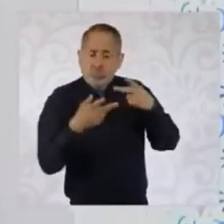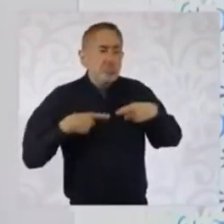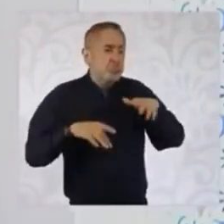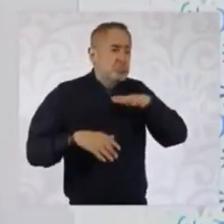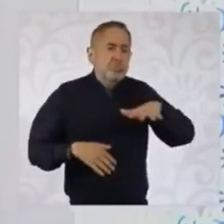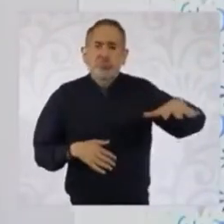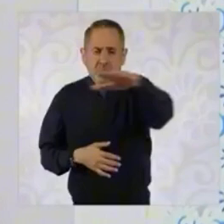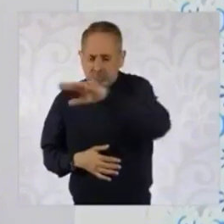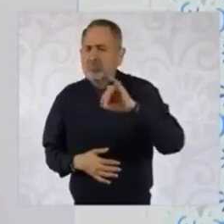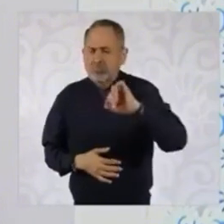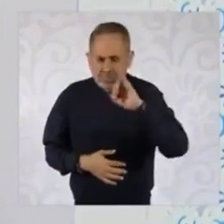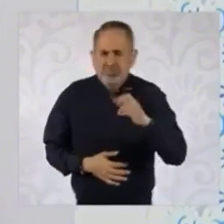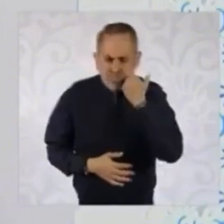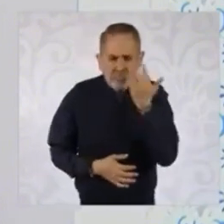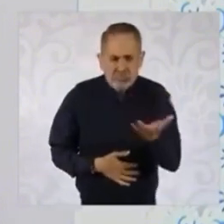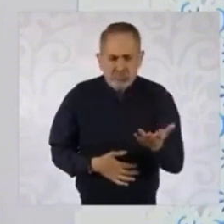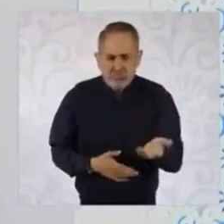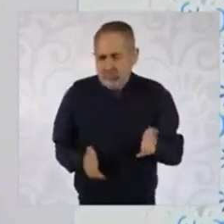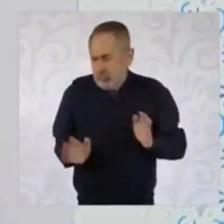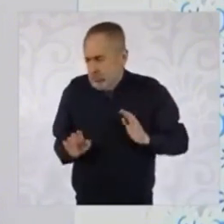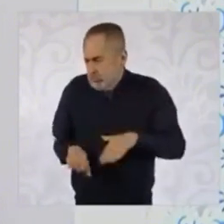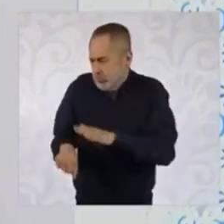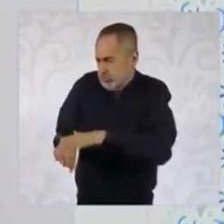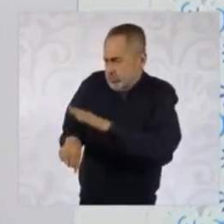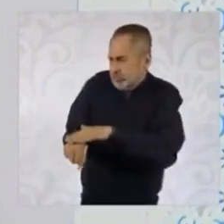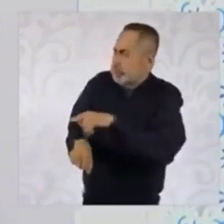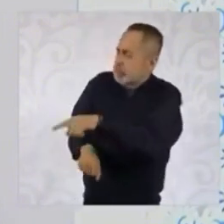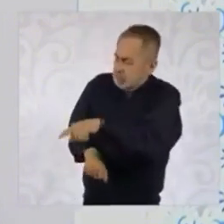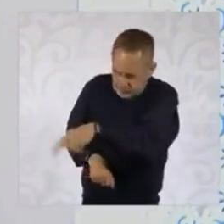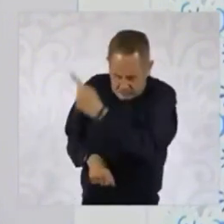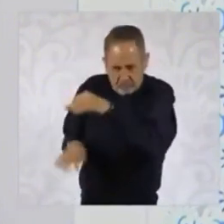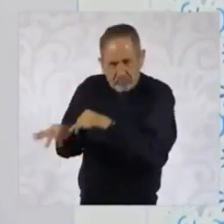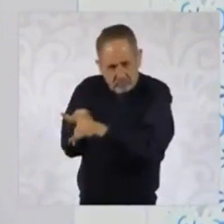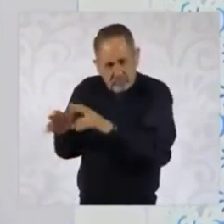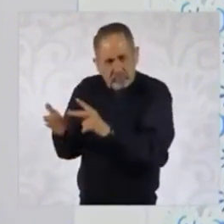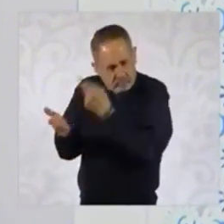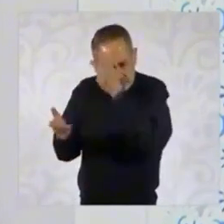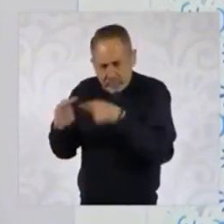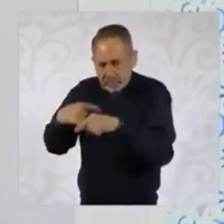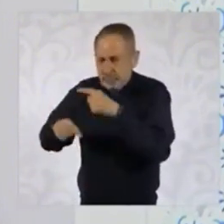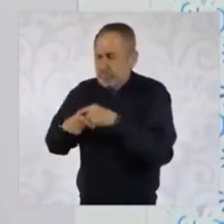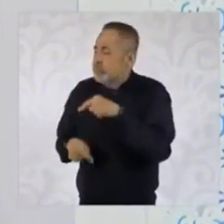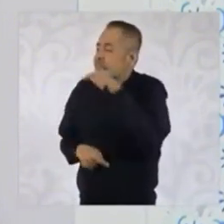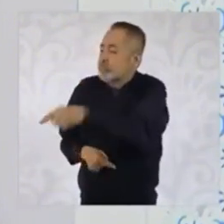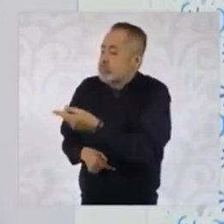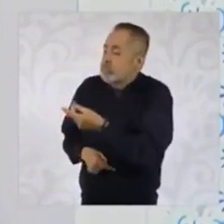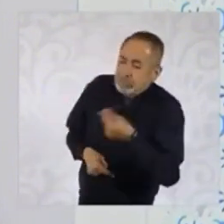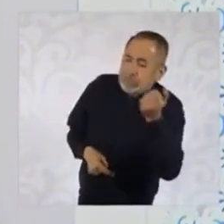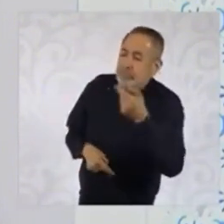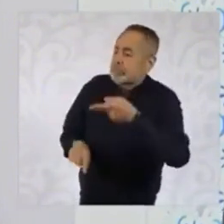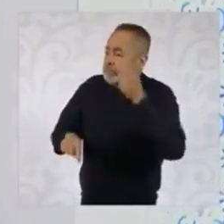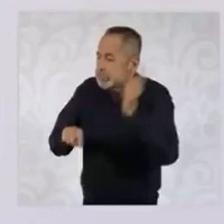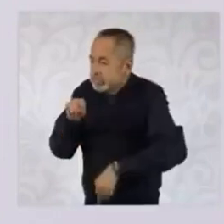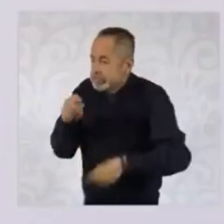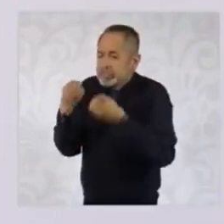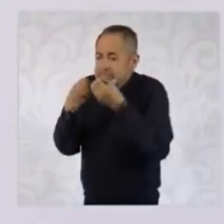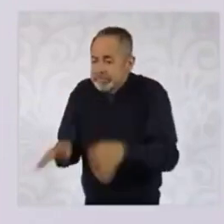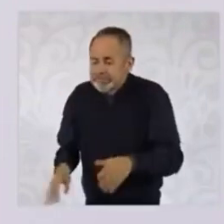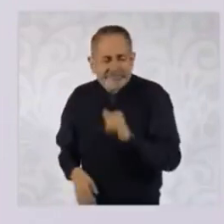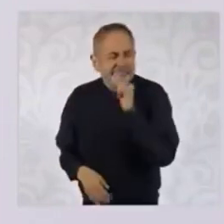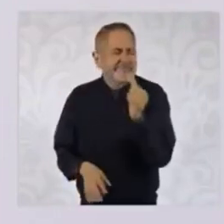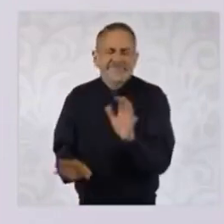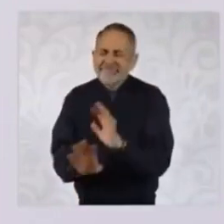Entonces, es un llamado a ellos a que regresen a trabajar, que no van a ser afectados sus derechos laborales,